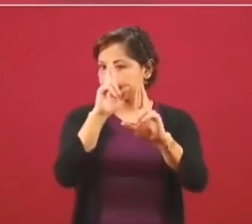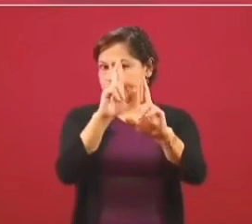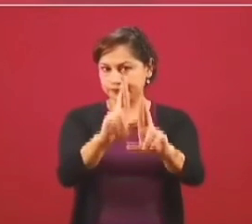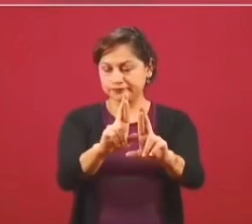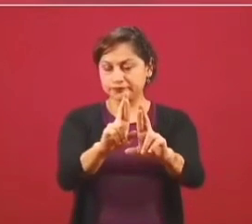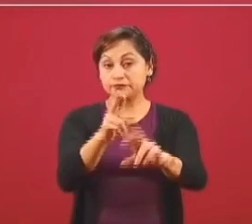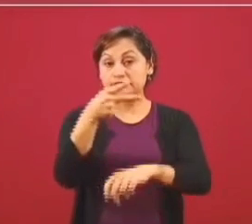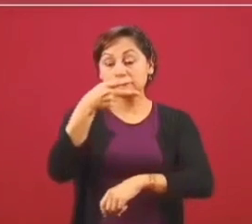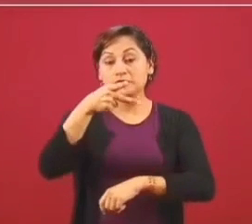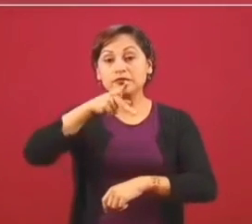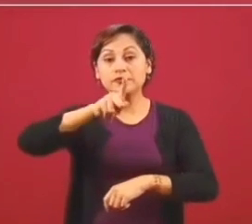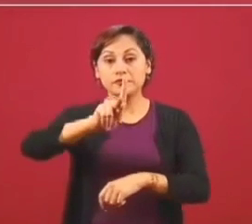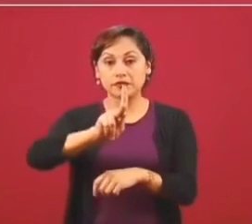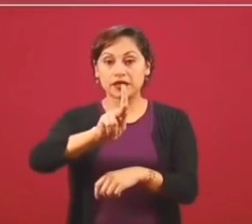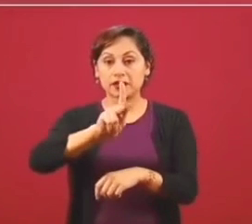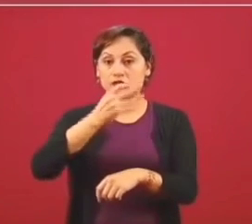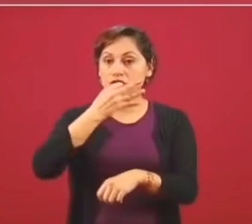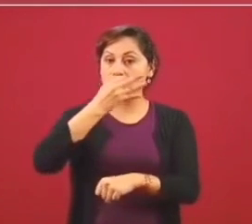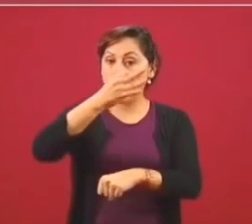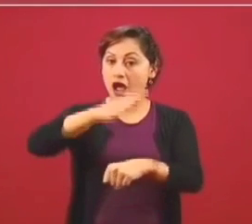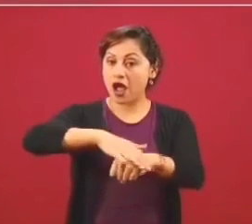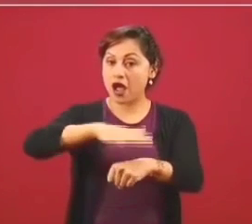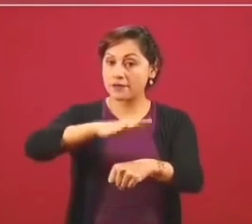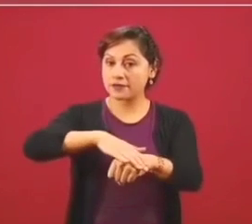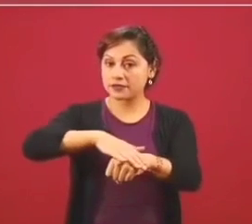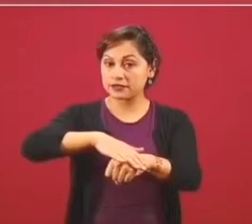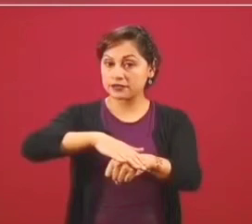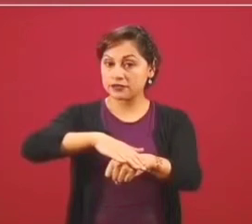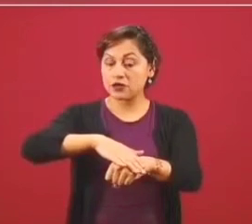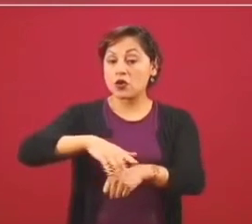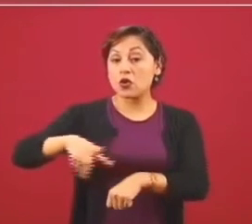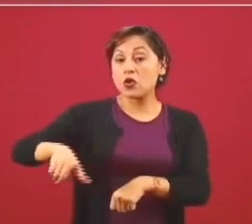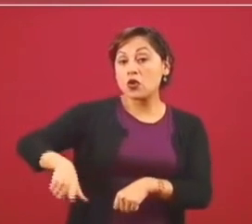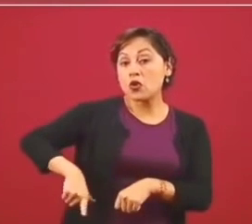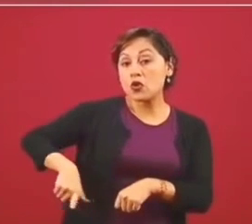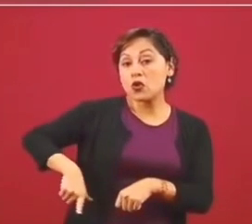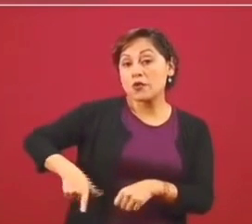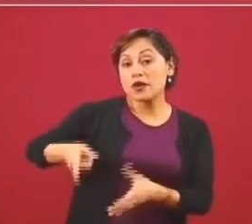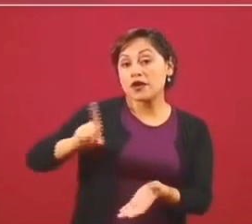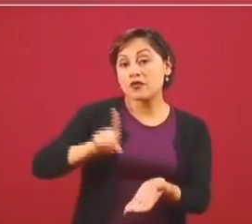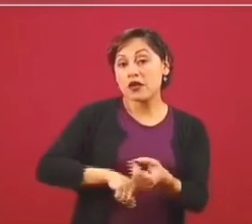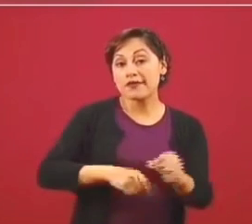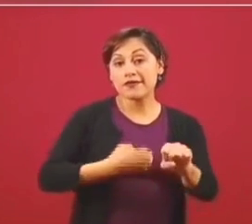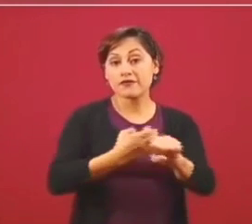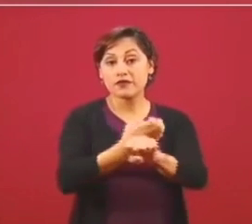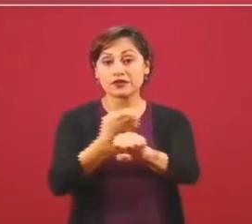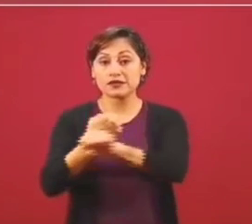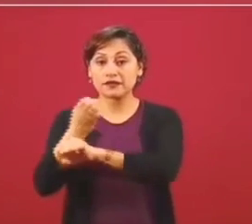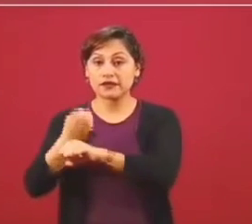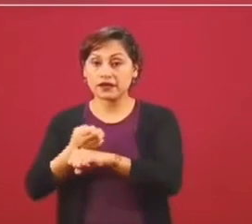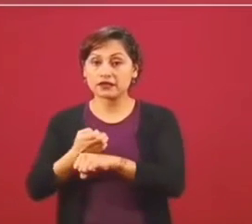en gobiernos estatales y municipales,